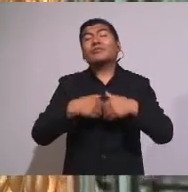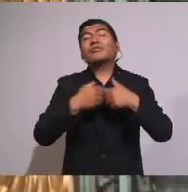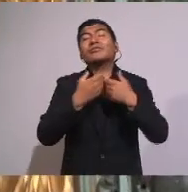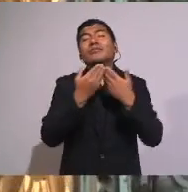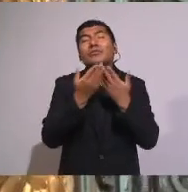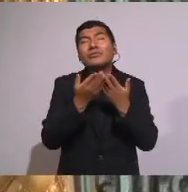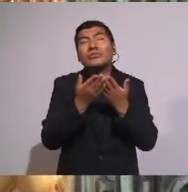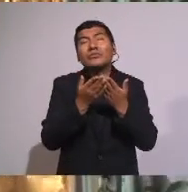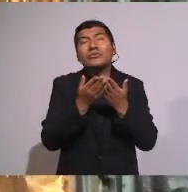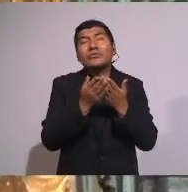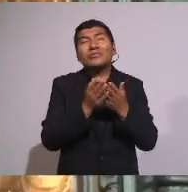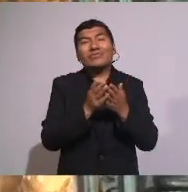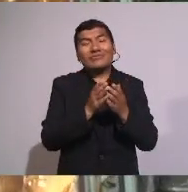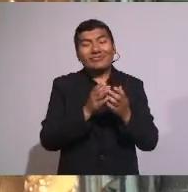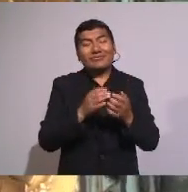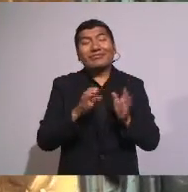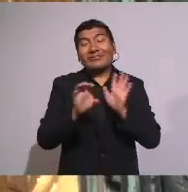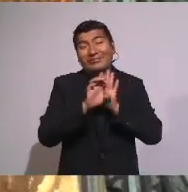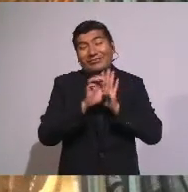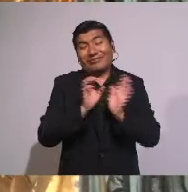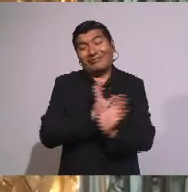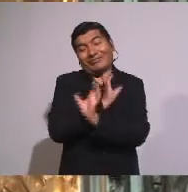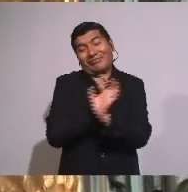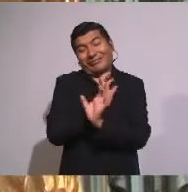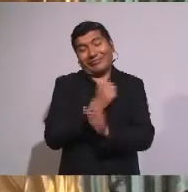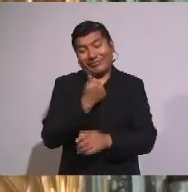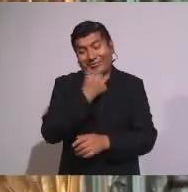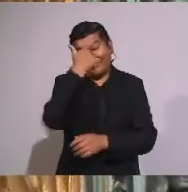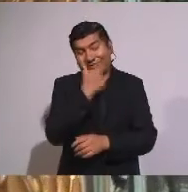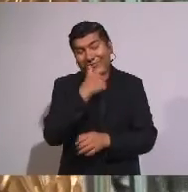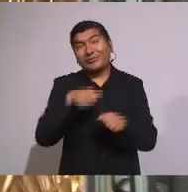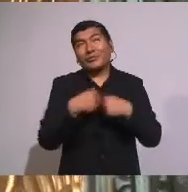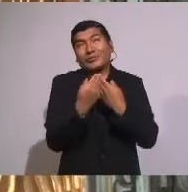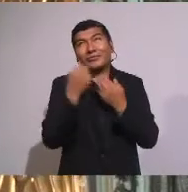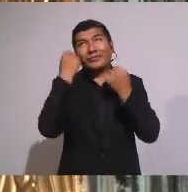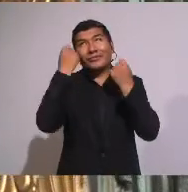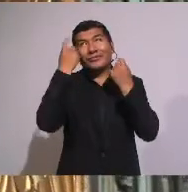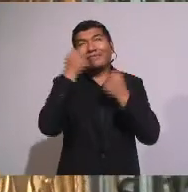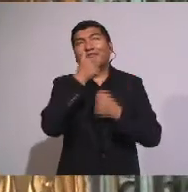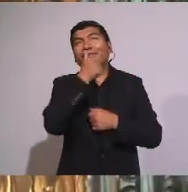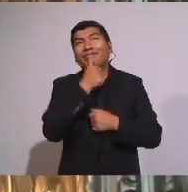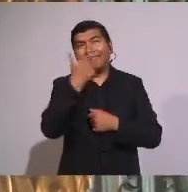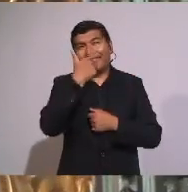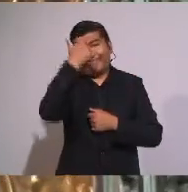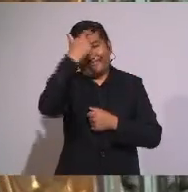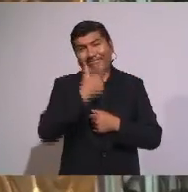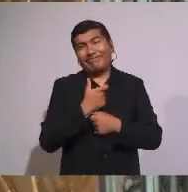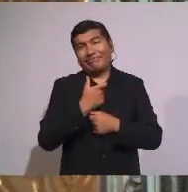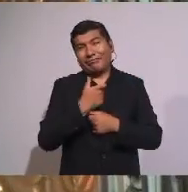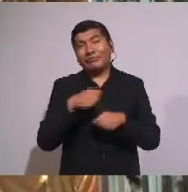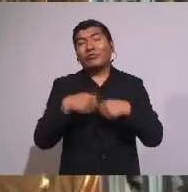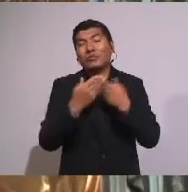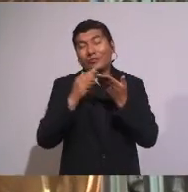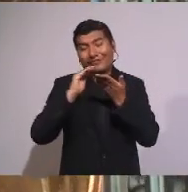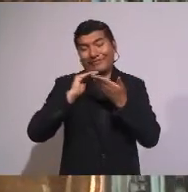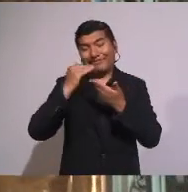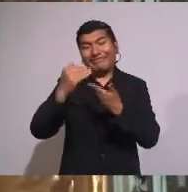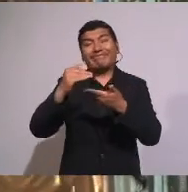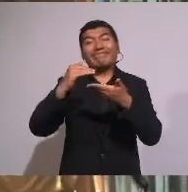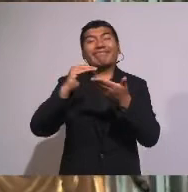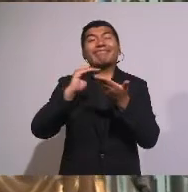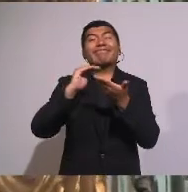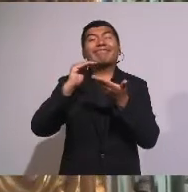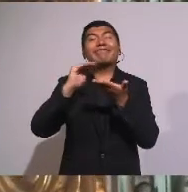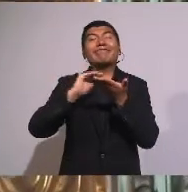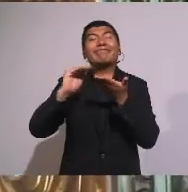consentimos A nosotros mismos Como nos comprendemos Como nos perdonamos Nuestros